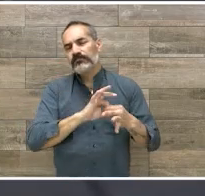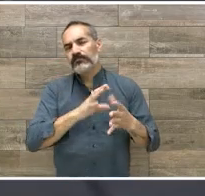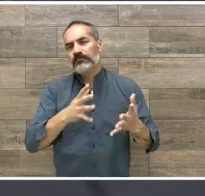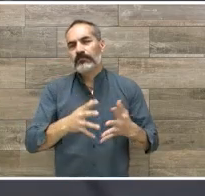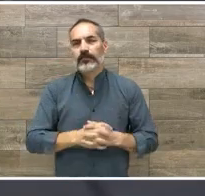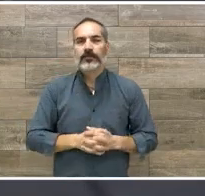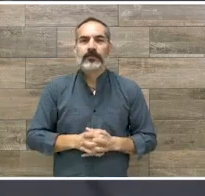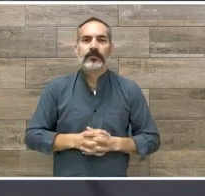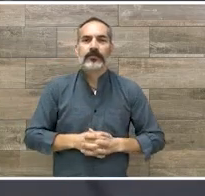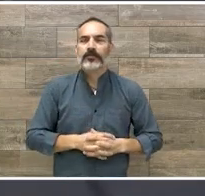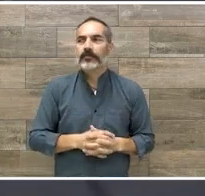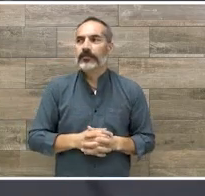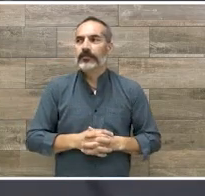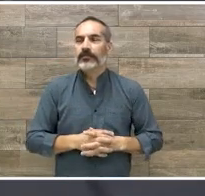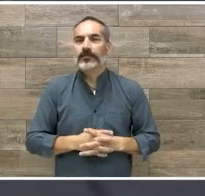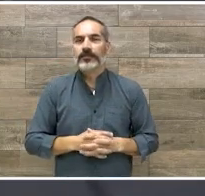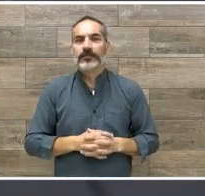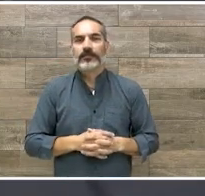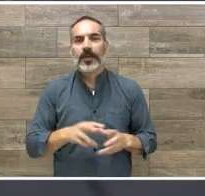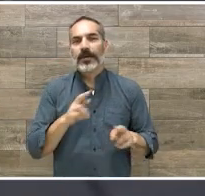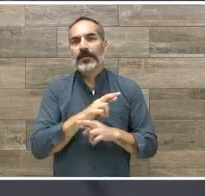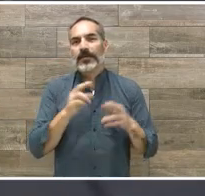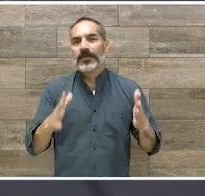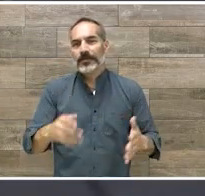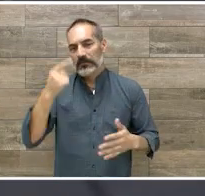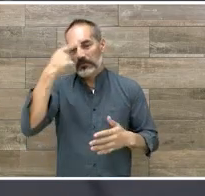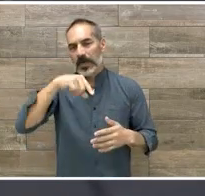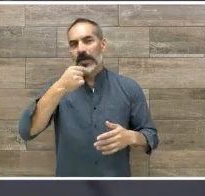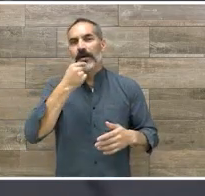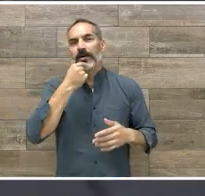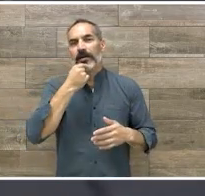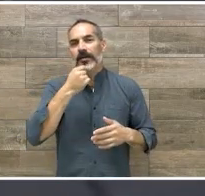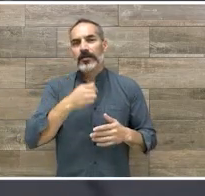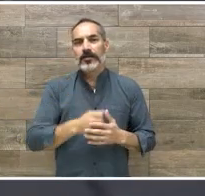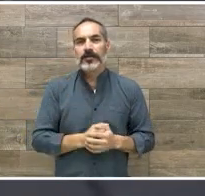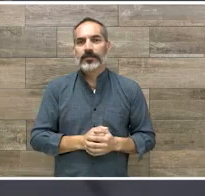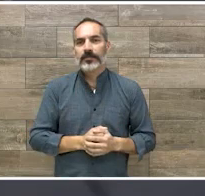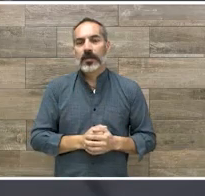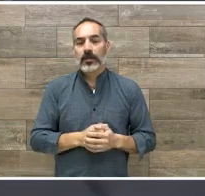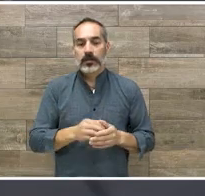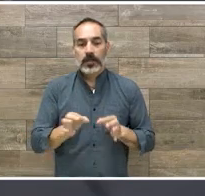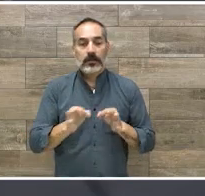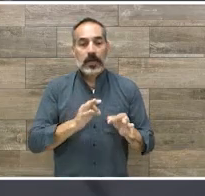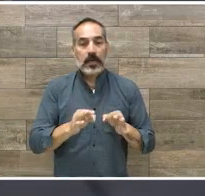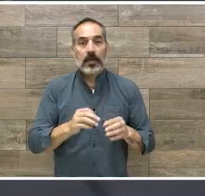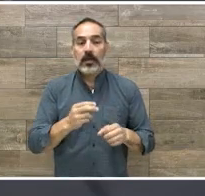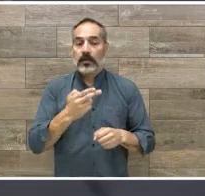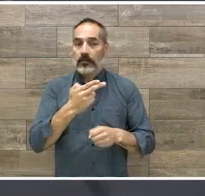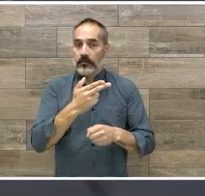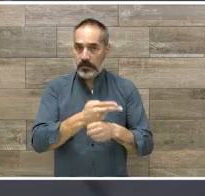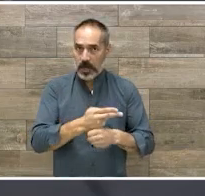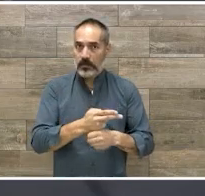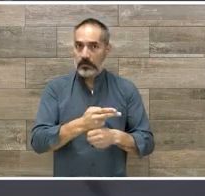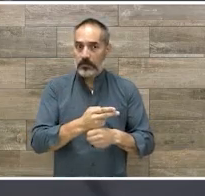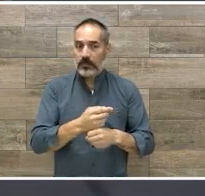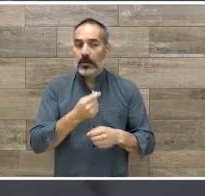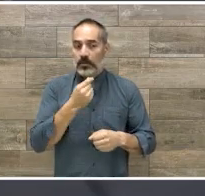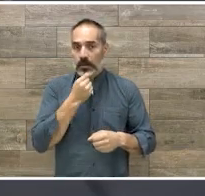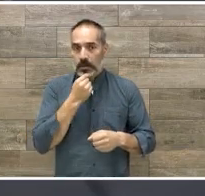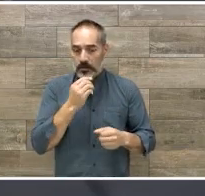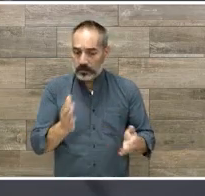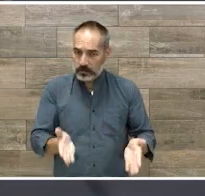en la rehabilitación pediátrica que es precisamente la estimulación temprana y la intervención temprana. Son